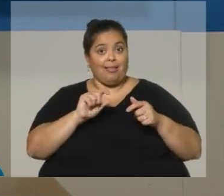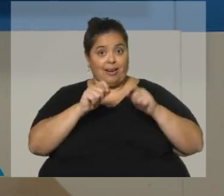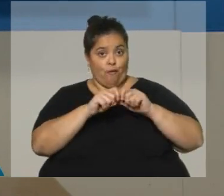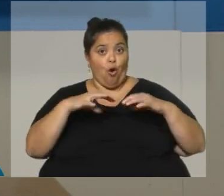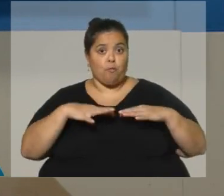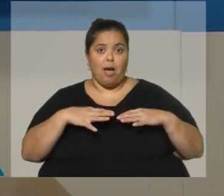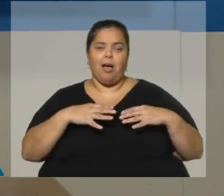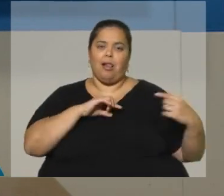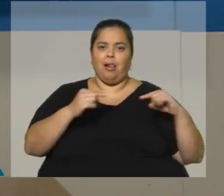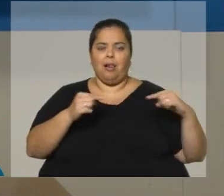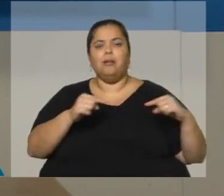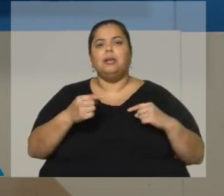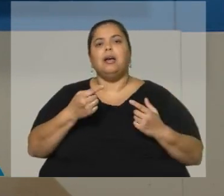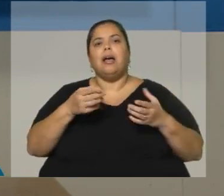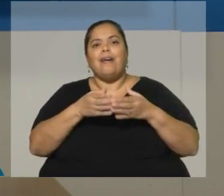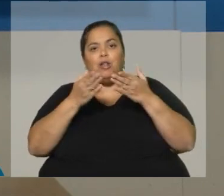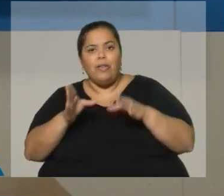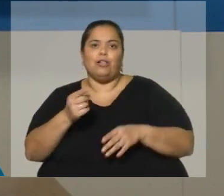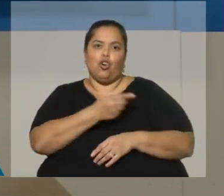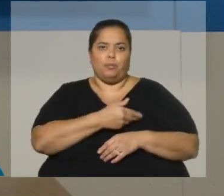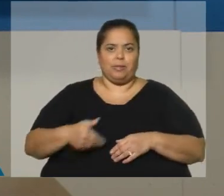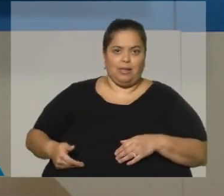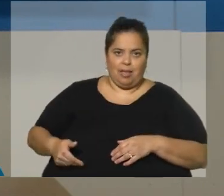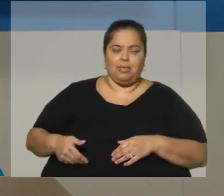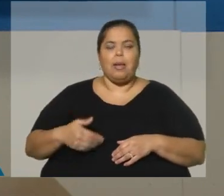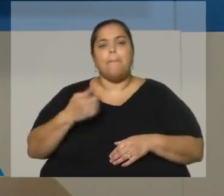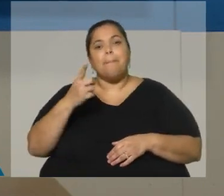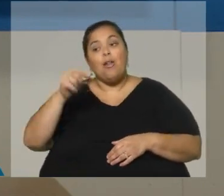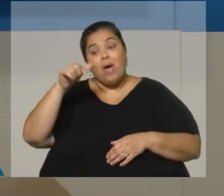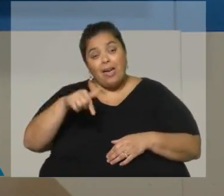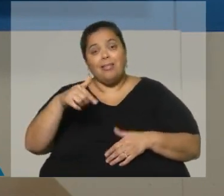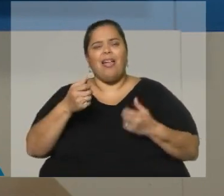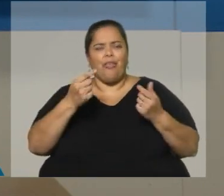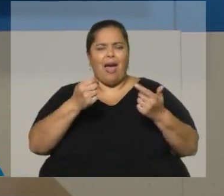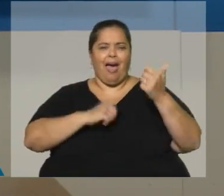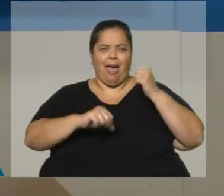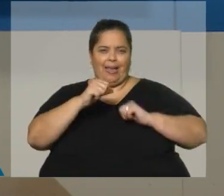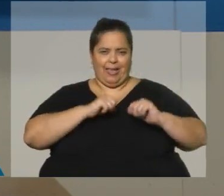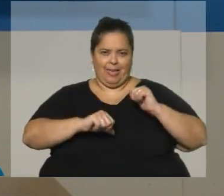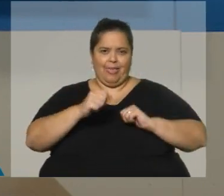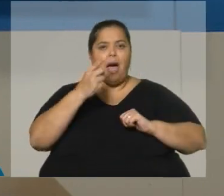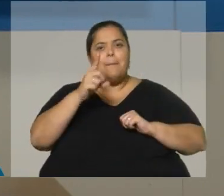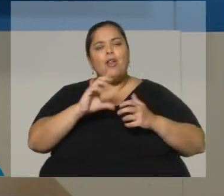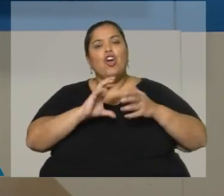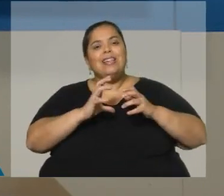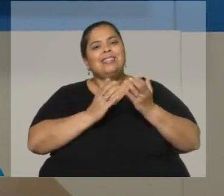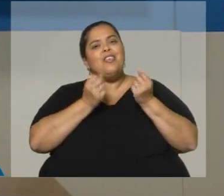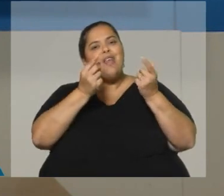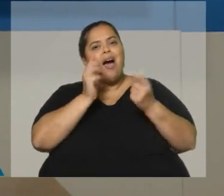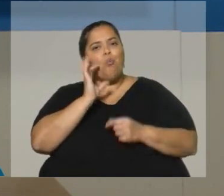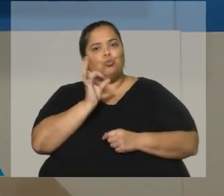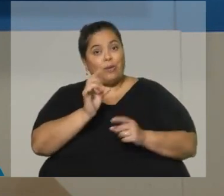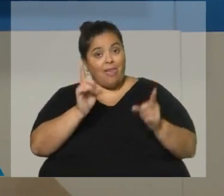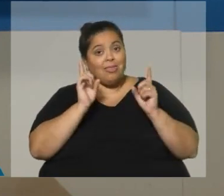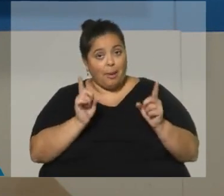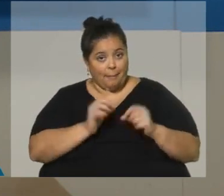Yo decía, seguramente la crisis deja heridas como tantas crisis, pero las crisis también siempre son oportunidades. Y yo creo que, de